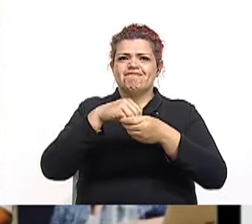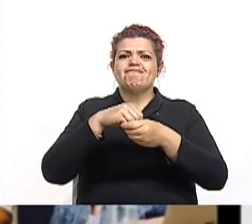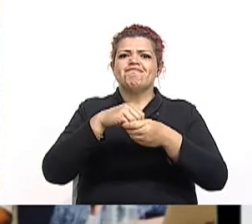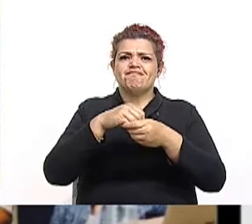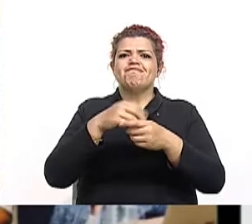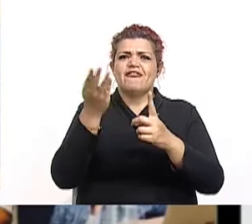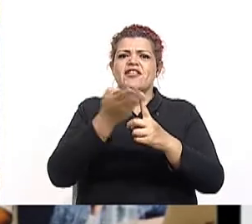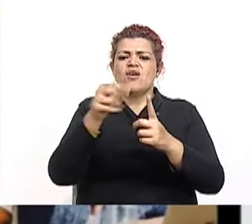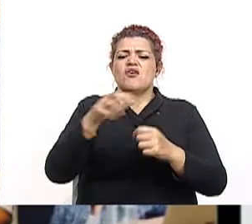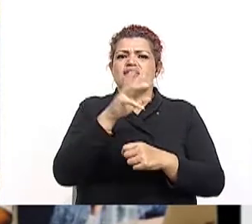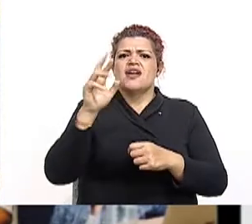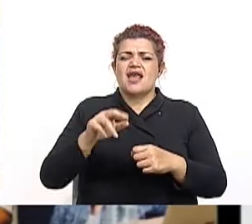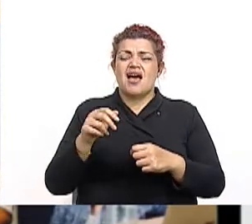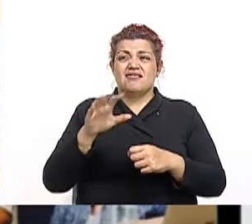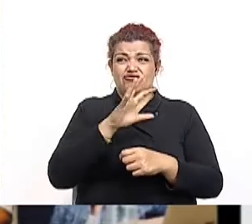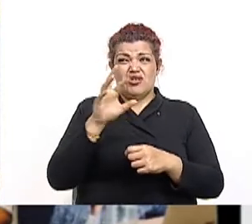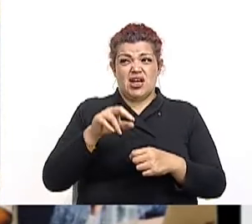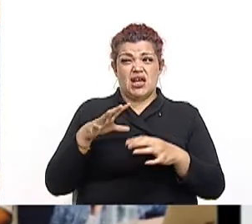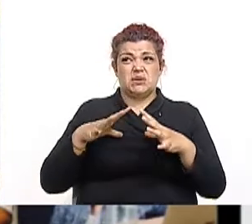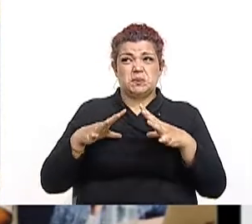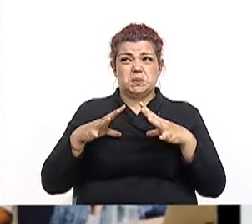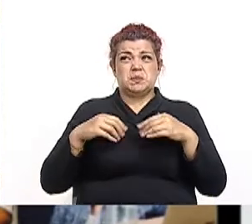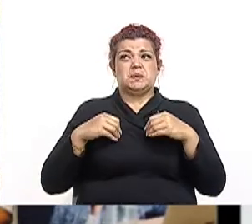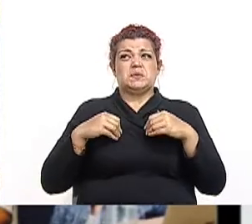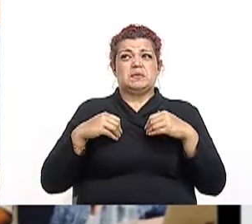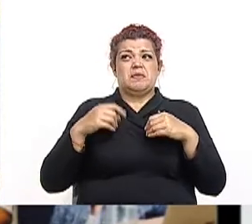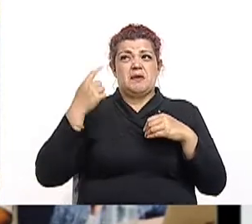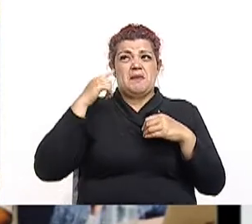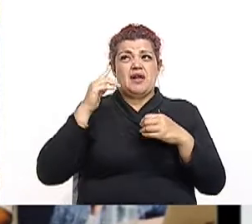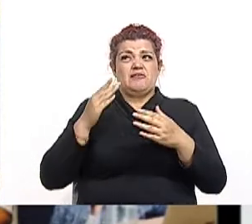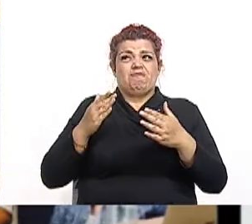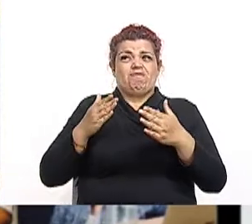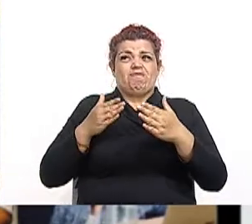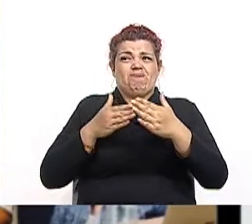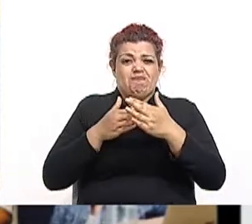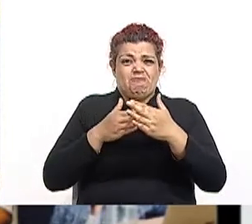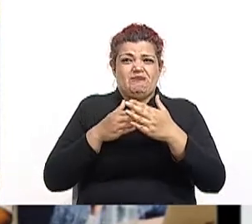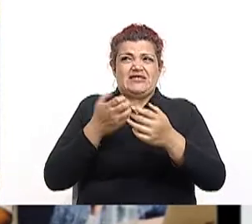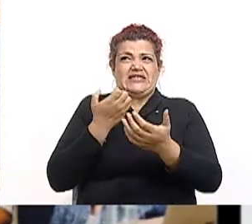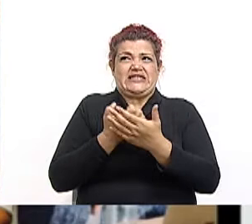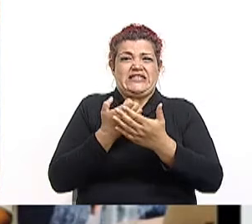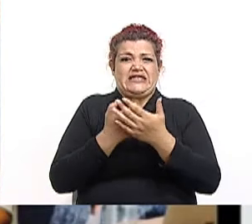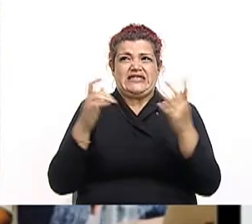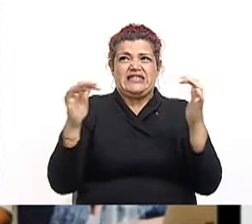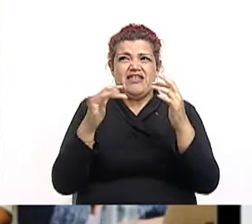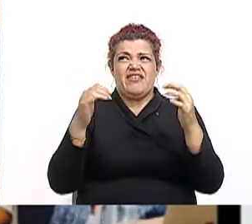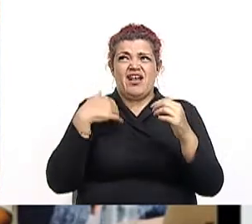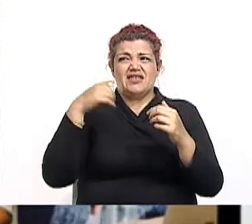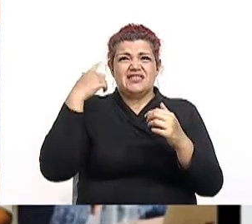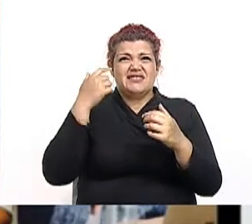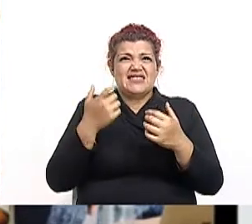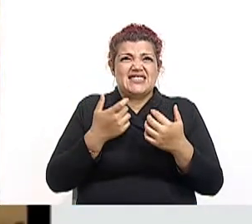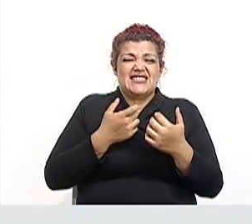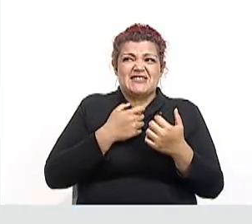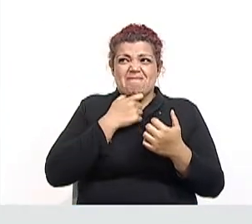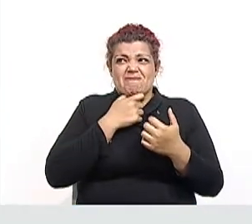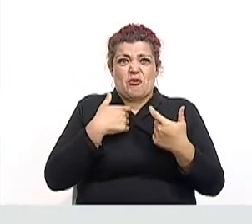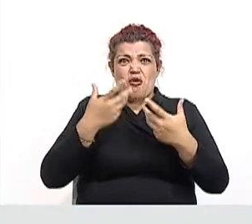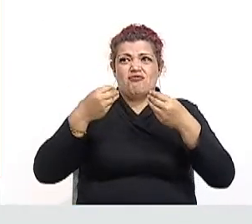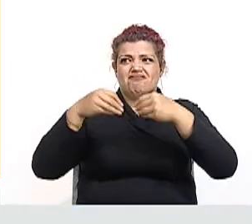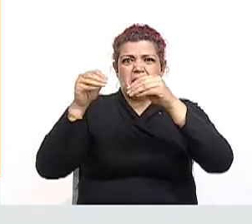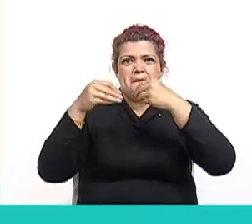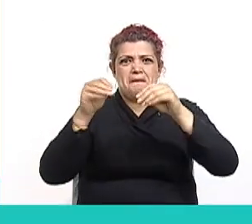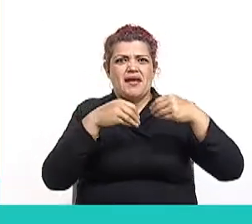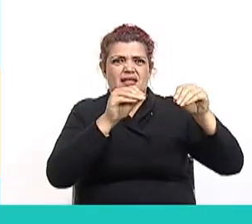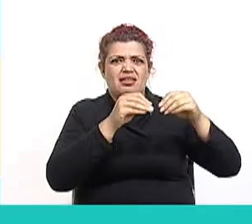estado costarricense asumió medidas particulares para enfrentar la economía de guerra y la dependencia del modelo agroexportador.